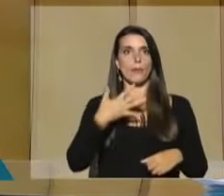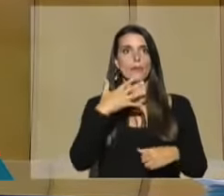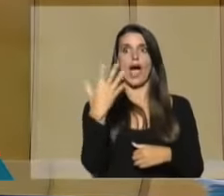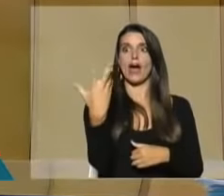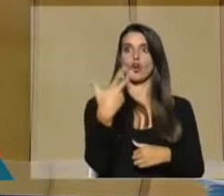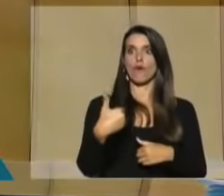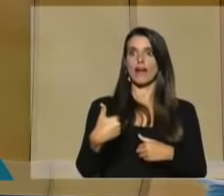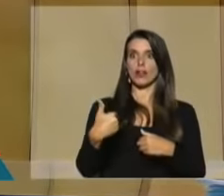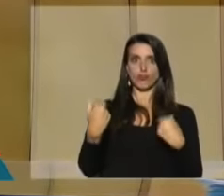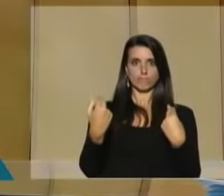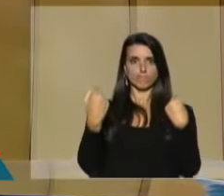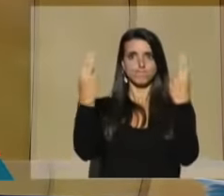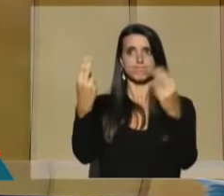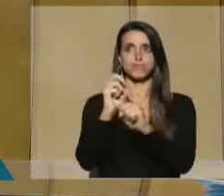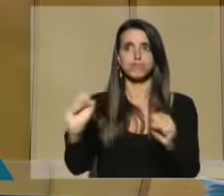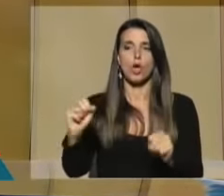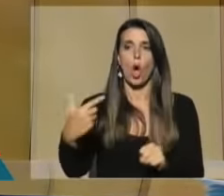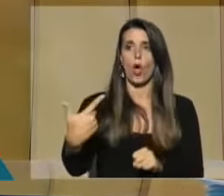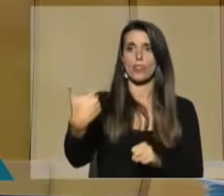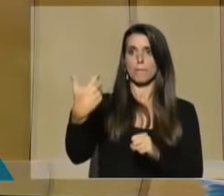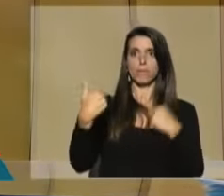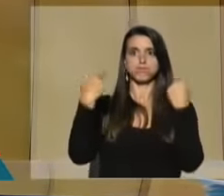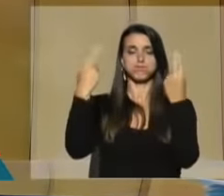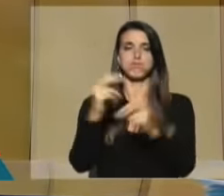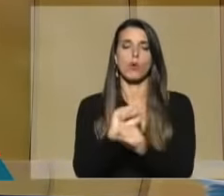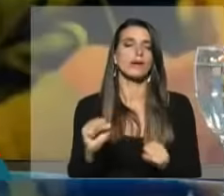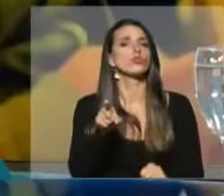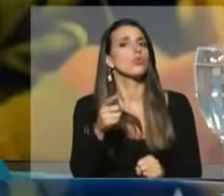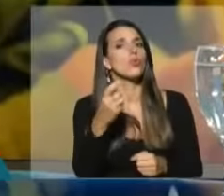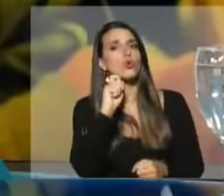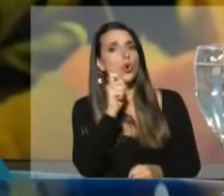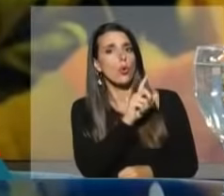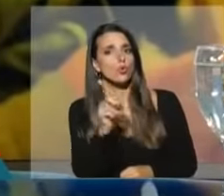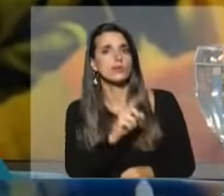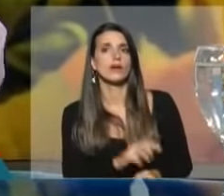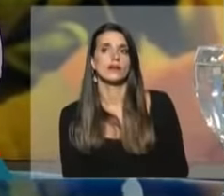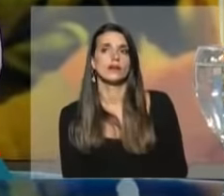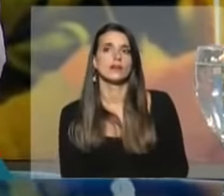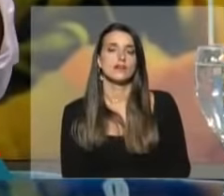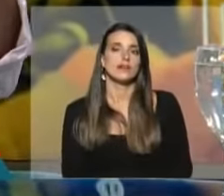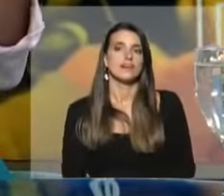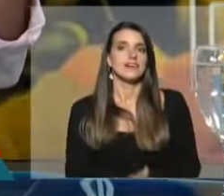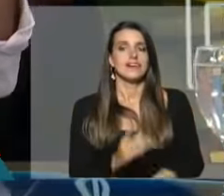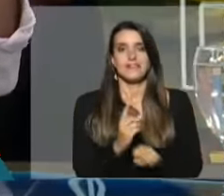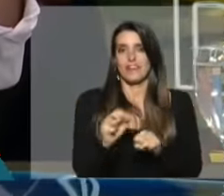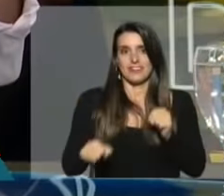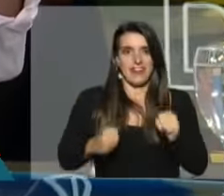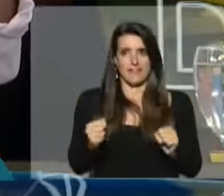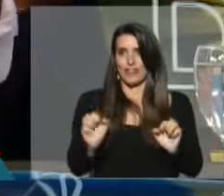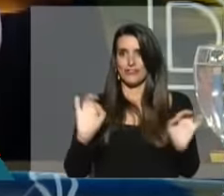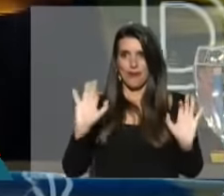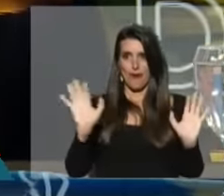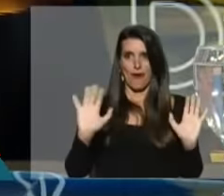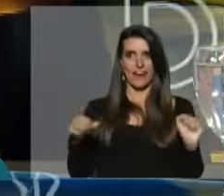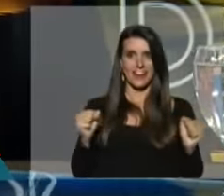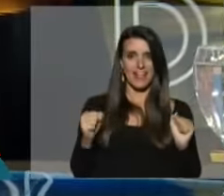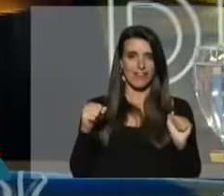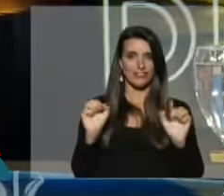a robar o si le están disparando. ¿Usted se opone en particular a eso? Primero, nervioso nada, ¿no? Porque no íbamos a juntar la